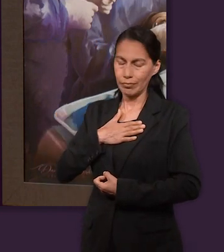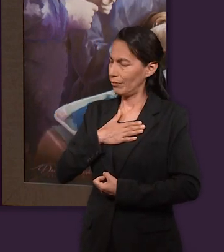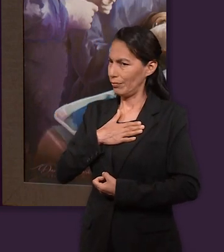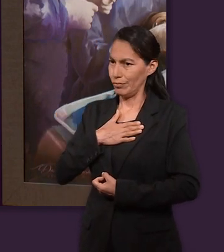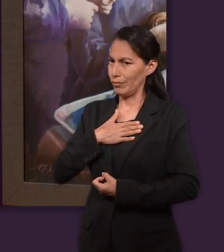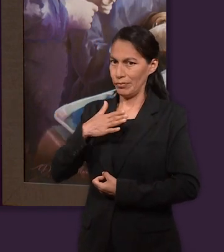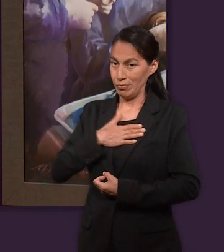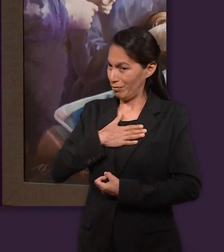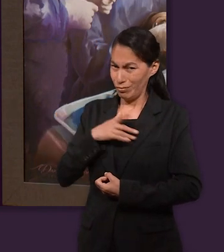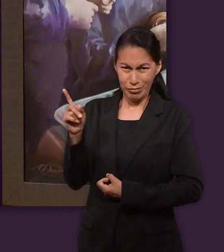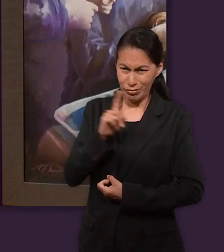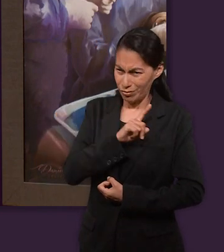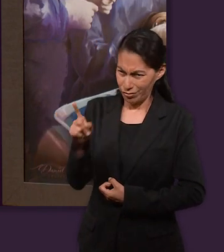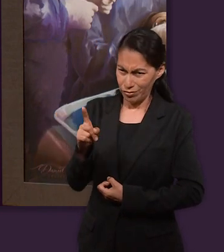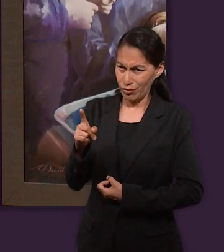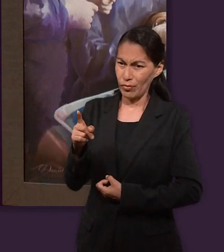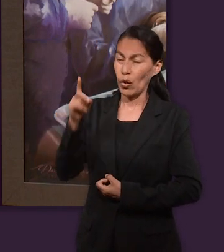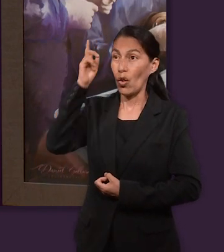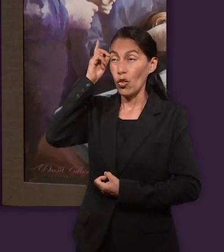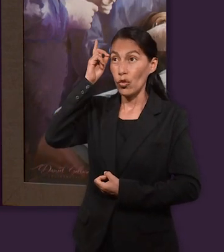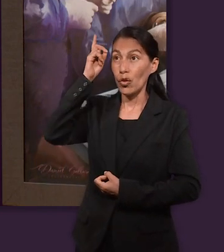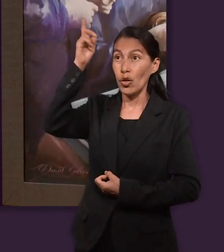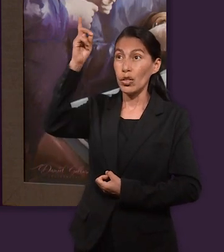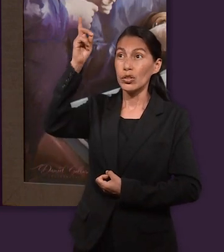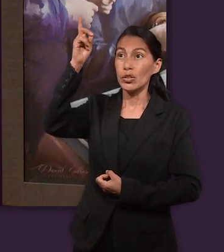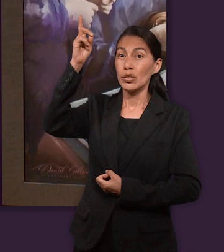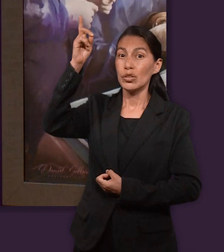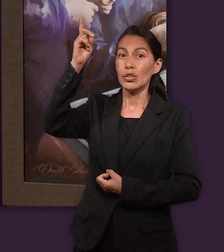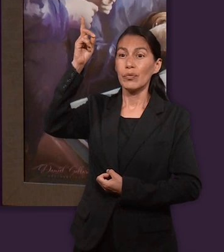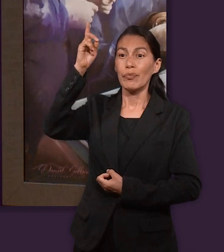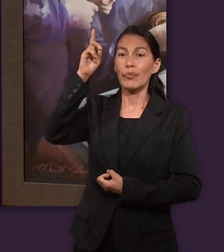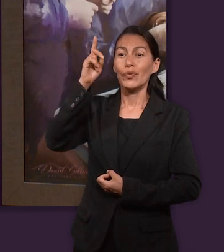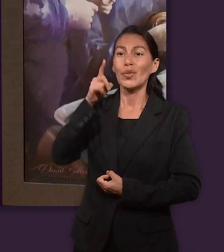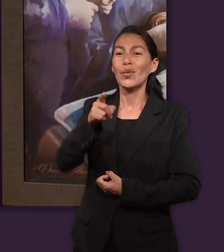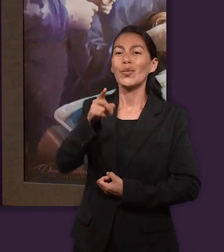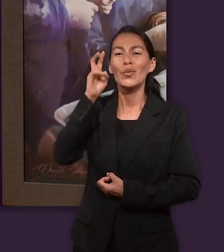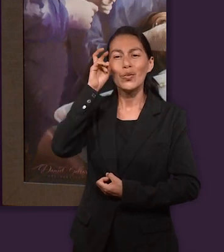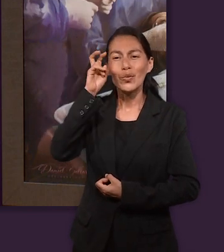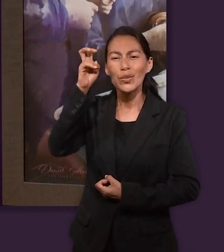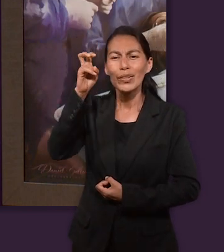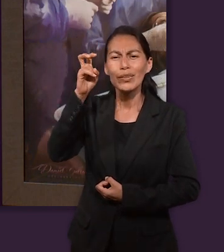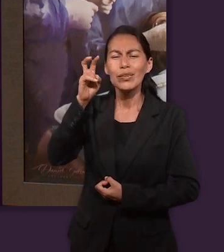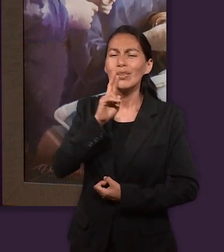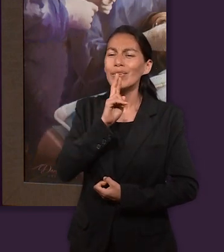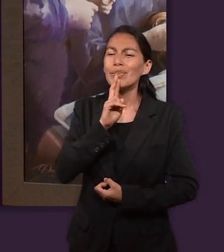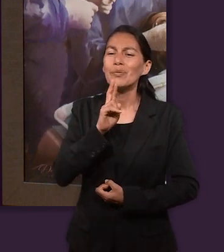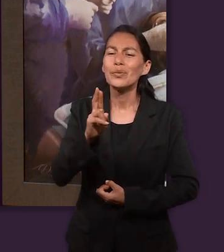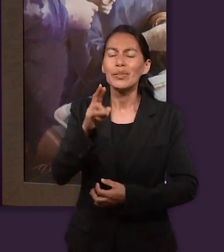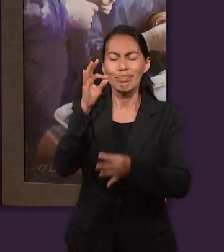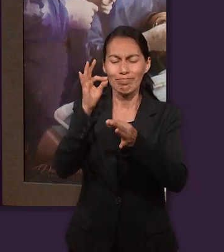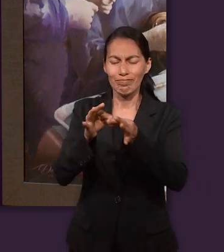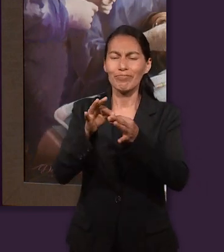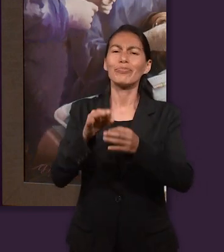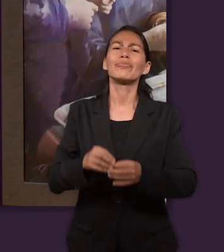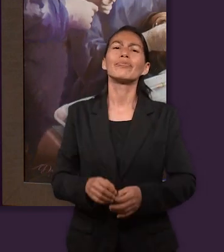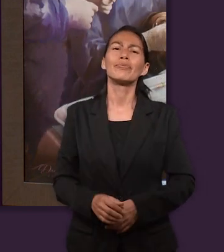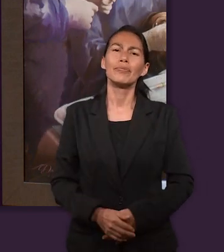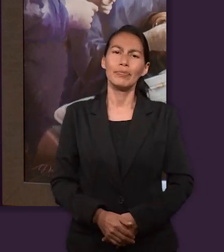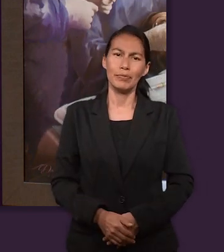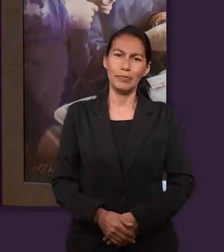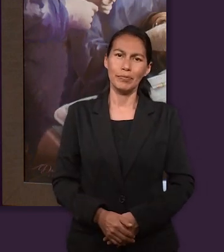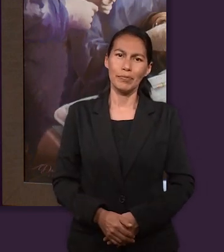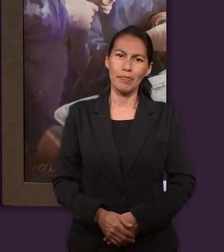no está en mí, o sea, no está en mí. Dios será el que dé